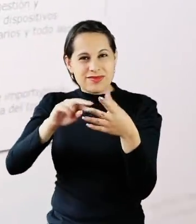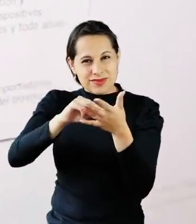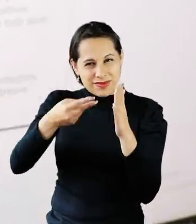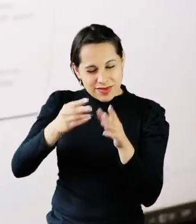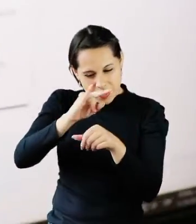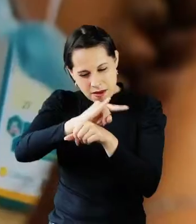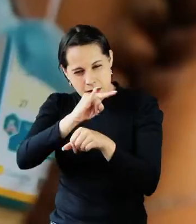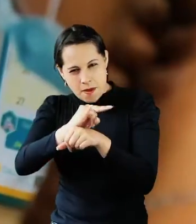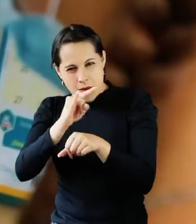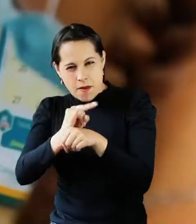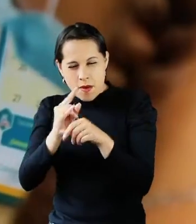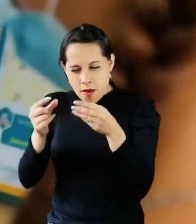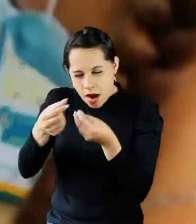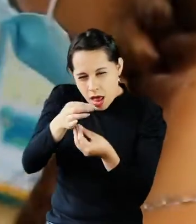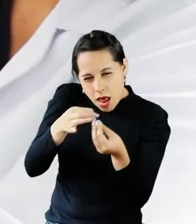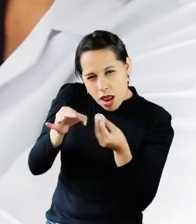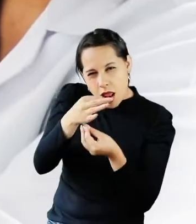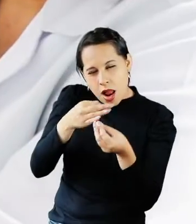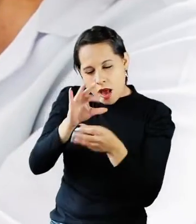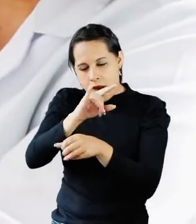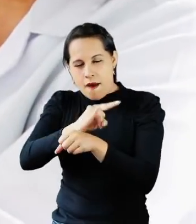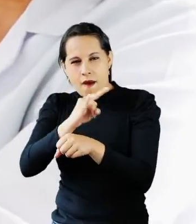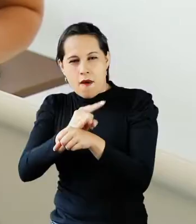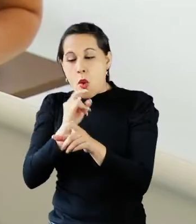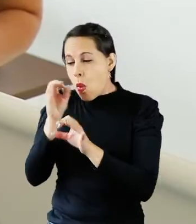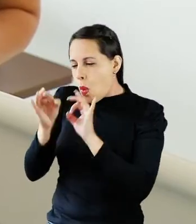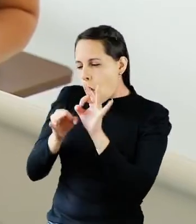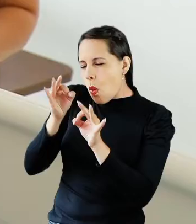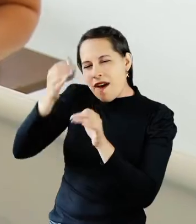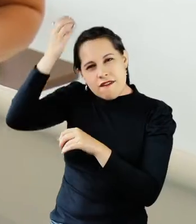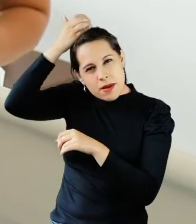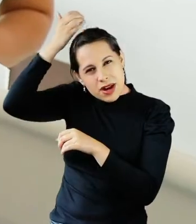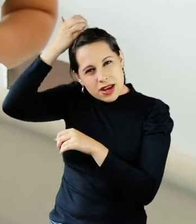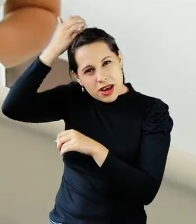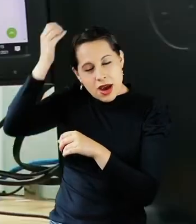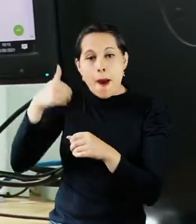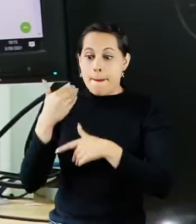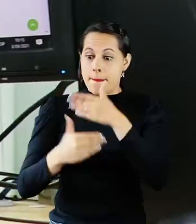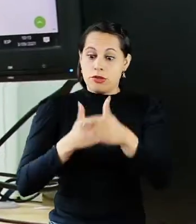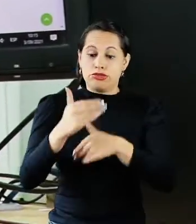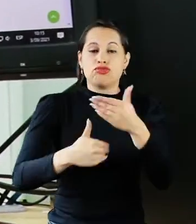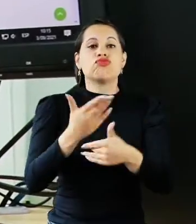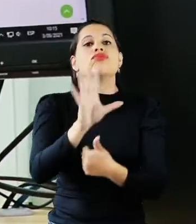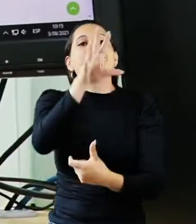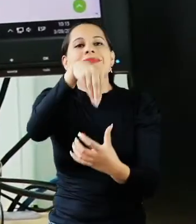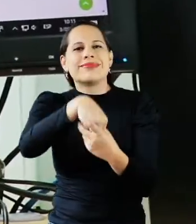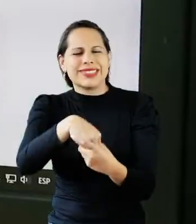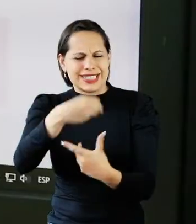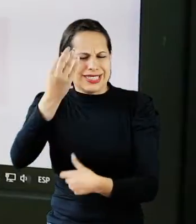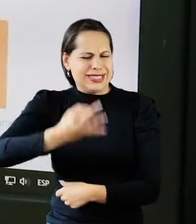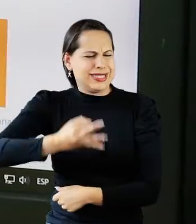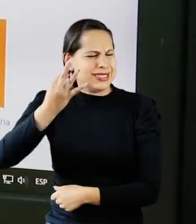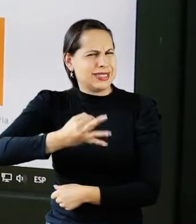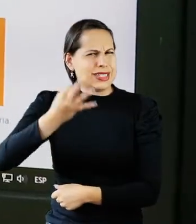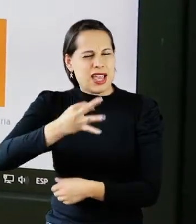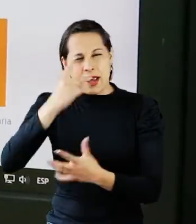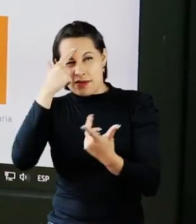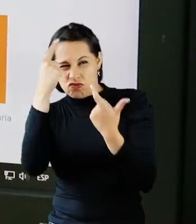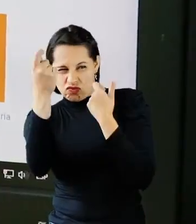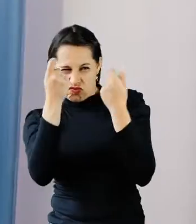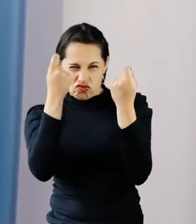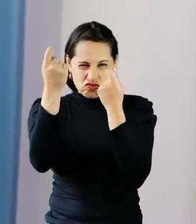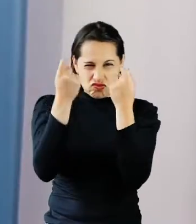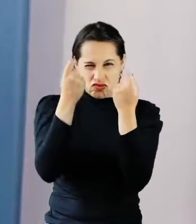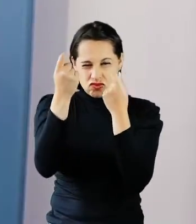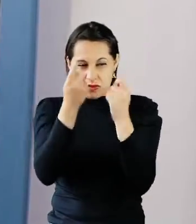Tecnovigilancia, Biovigilancia, Hemovigilancia y Cuidado de Enfermería Procesos internos en los que permanentemente se